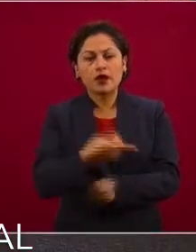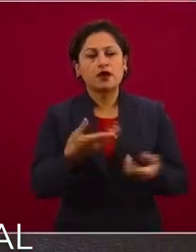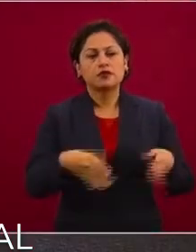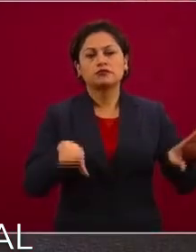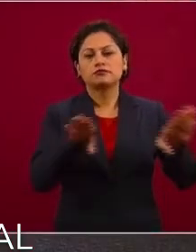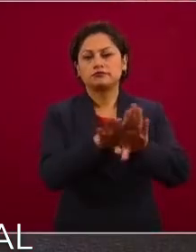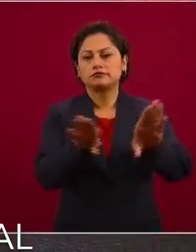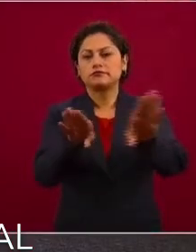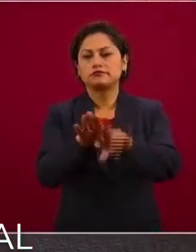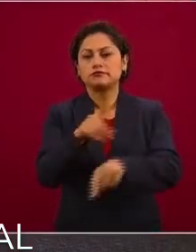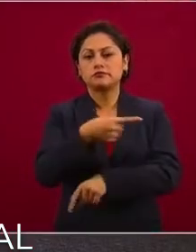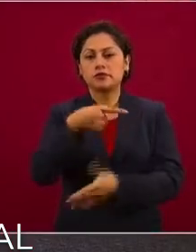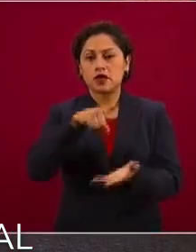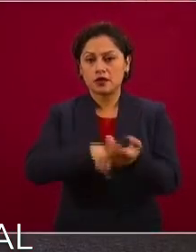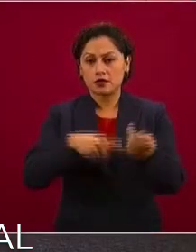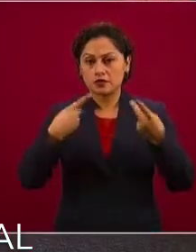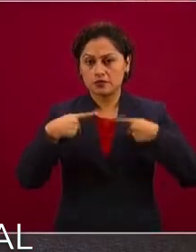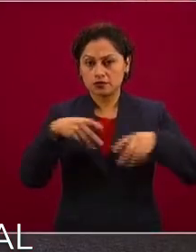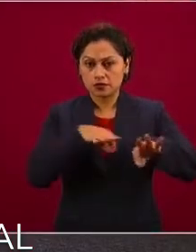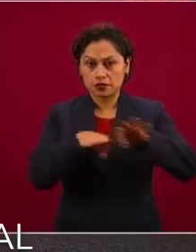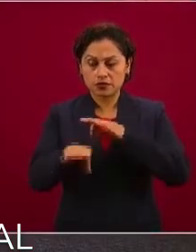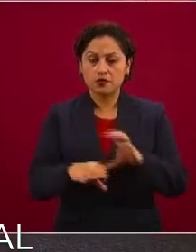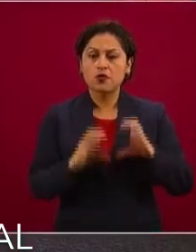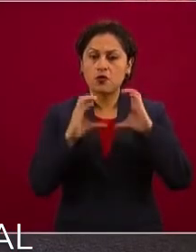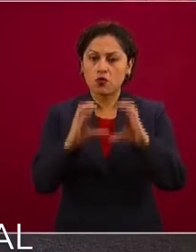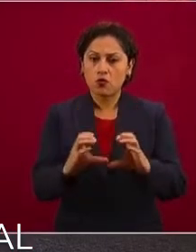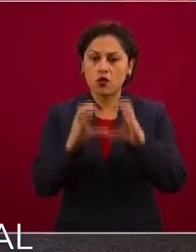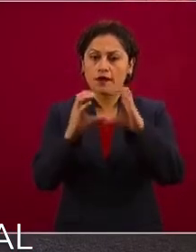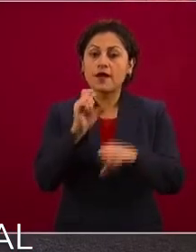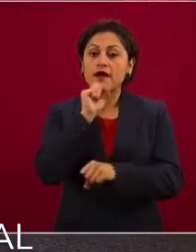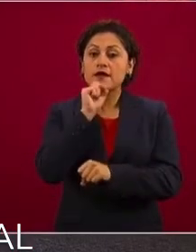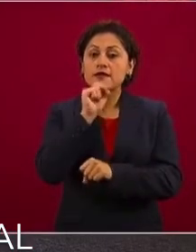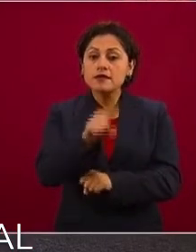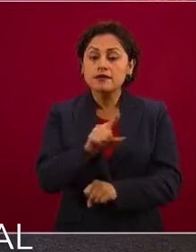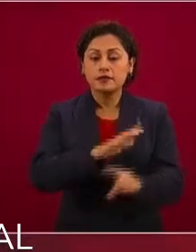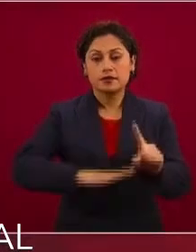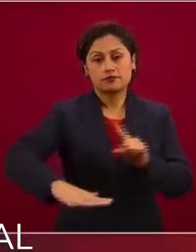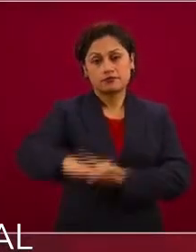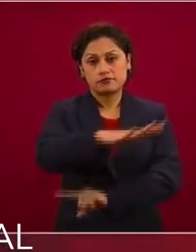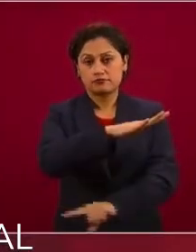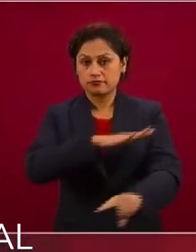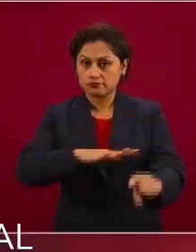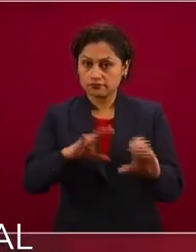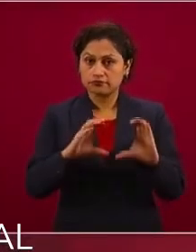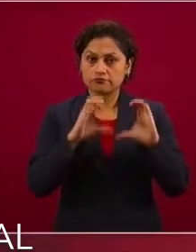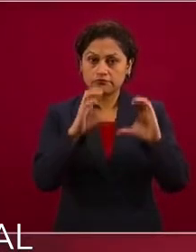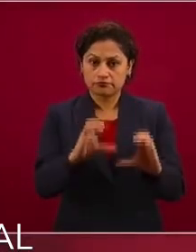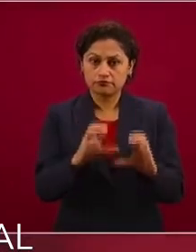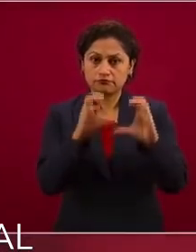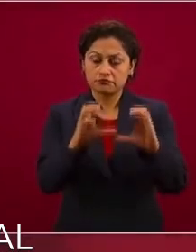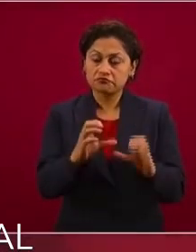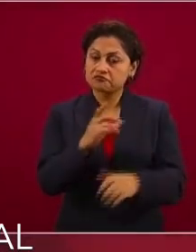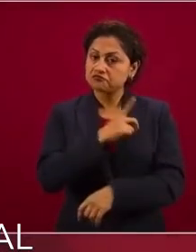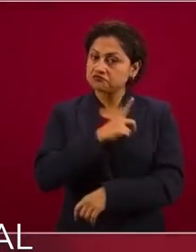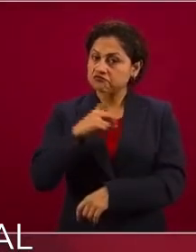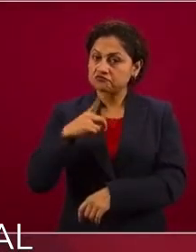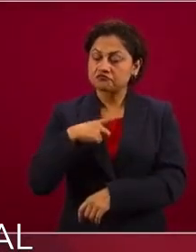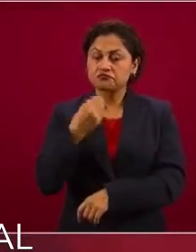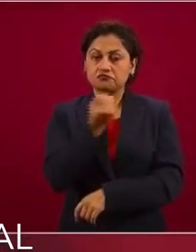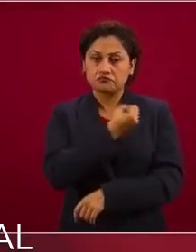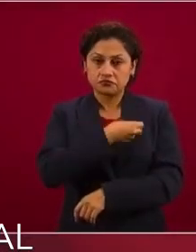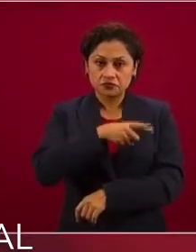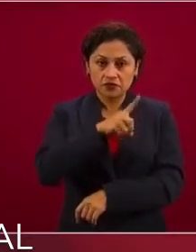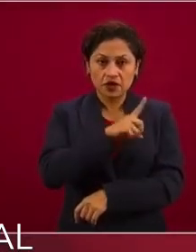a las comunidades y que puedan cumplir con lo que ha sido publicado en el Diario